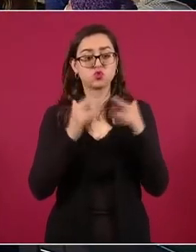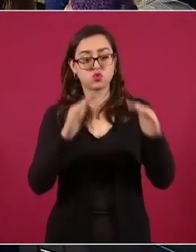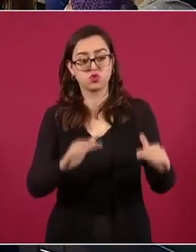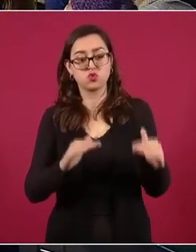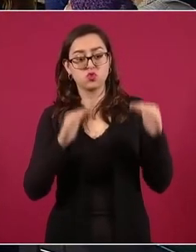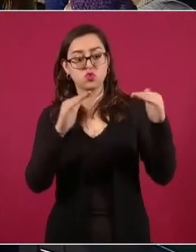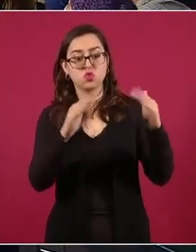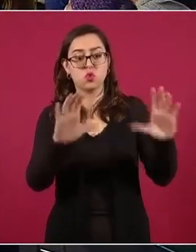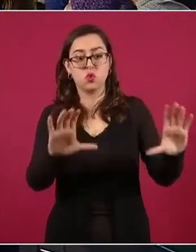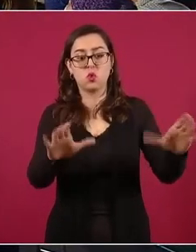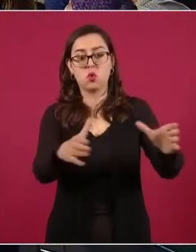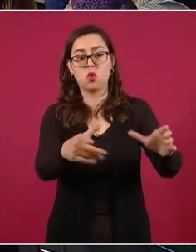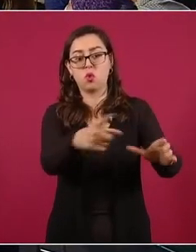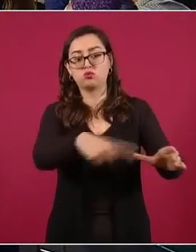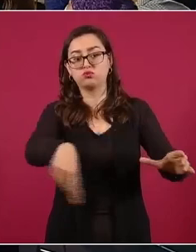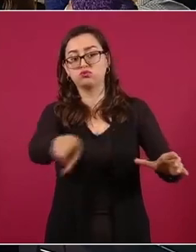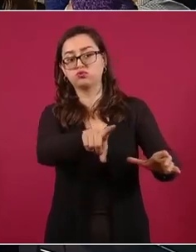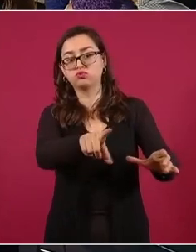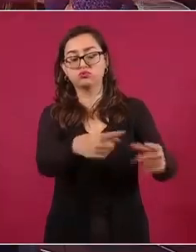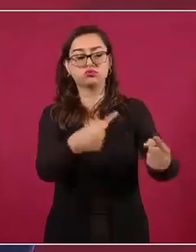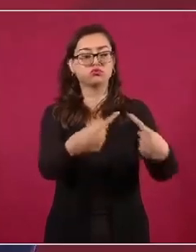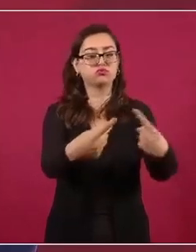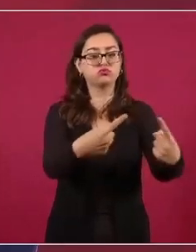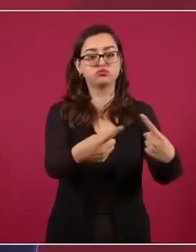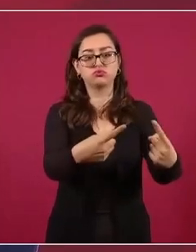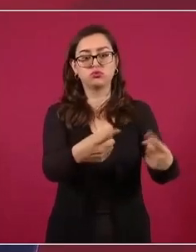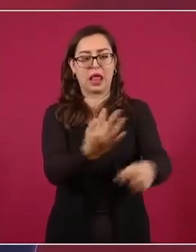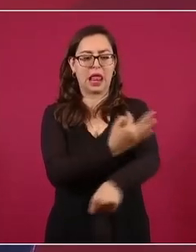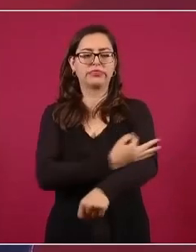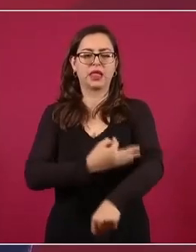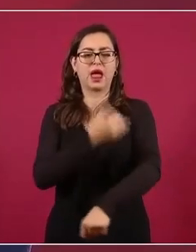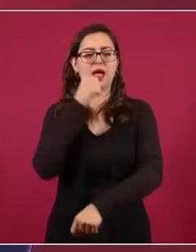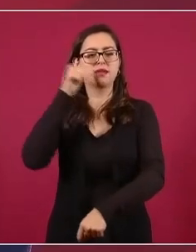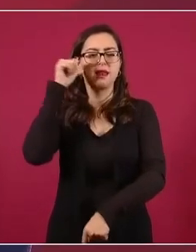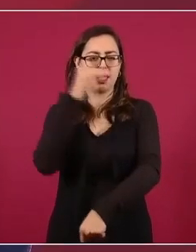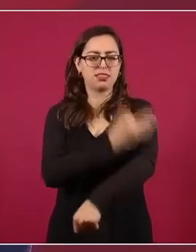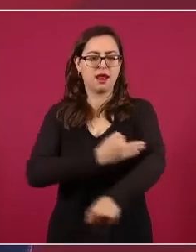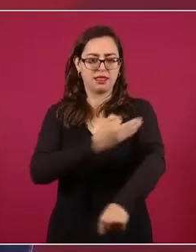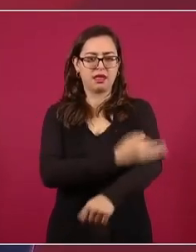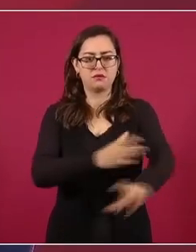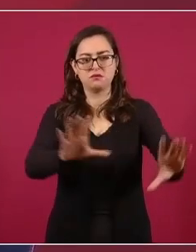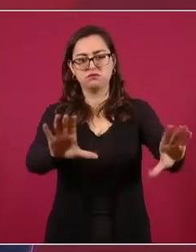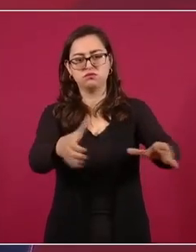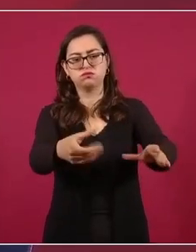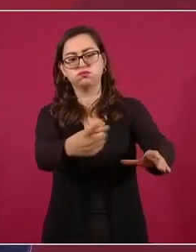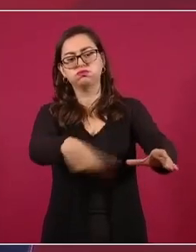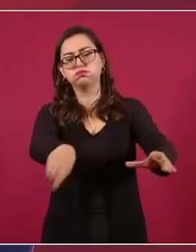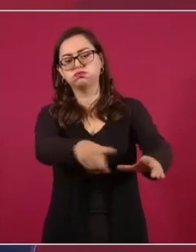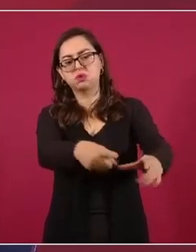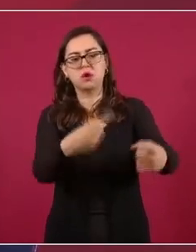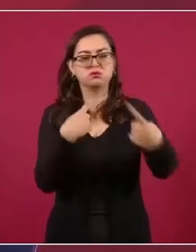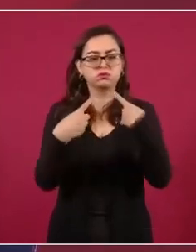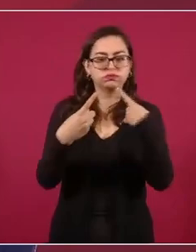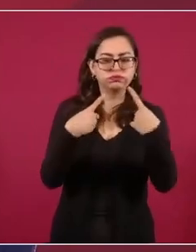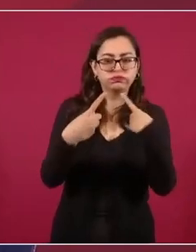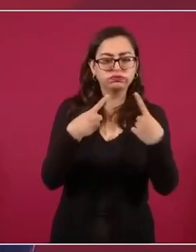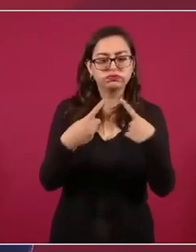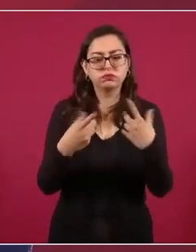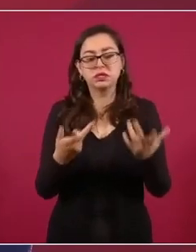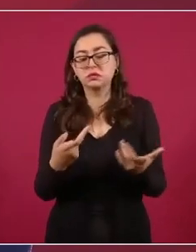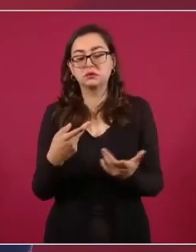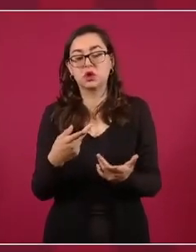nivel, porque eso ya fue por la tarde, pero seguramente